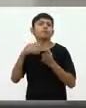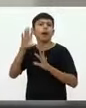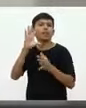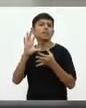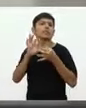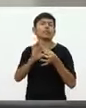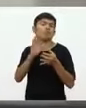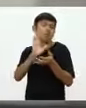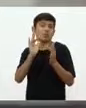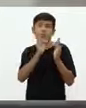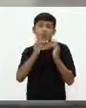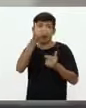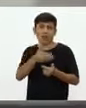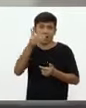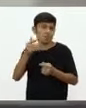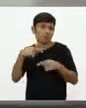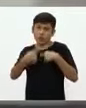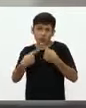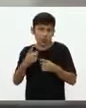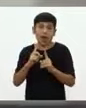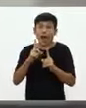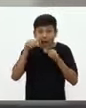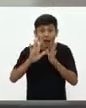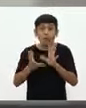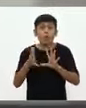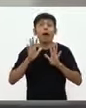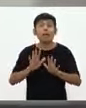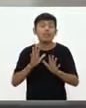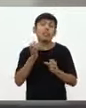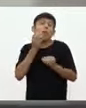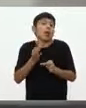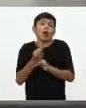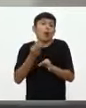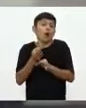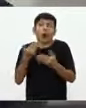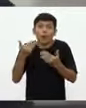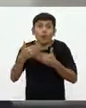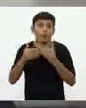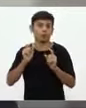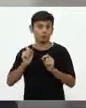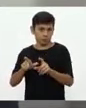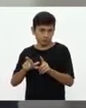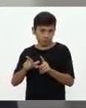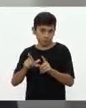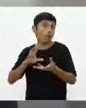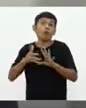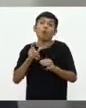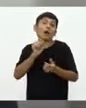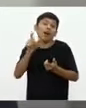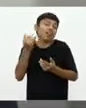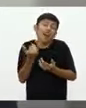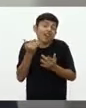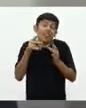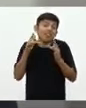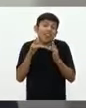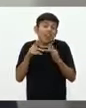a través de las plataformas, siguiendo a partir de allí en la mejor enseñanza posible con los métodos que hoy la tecnología